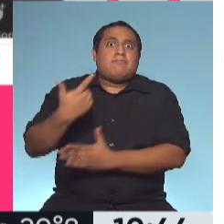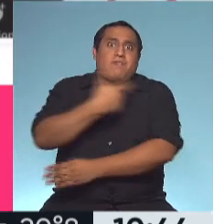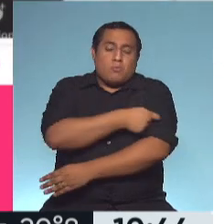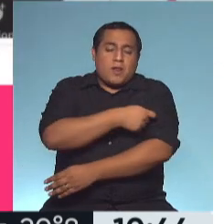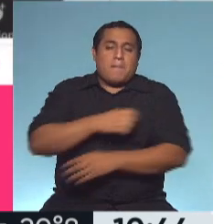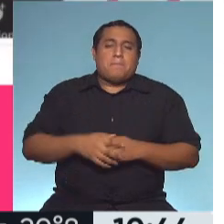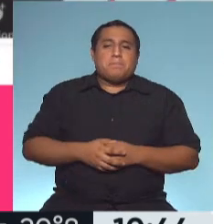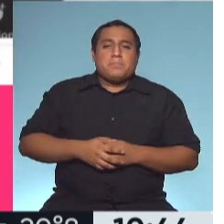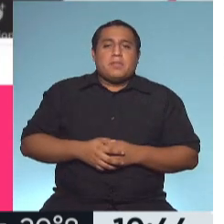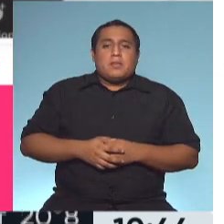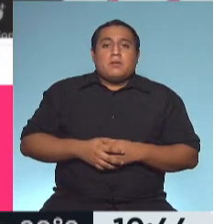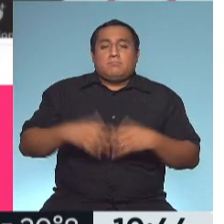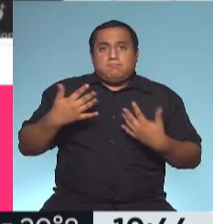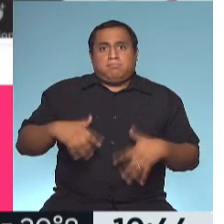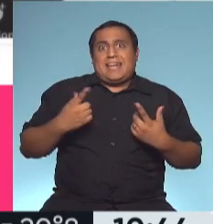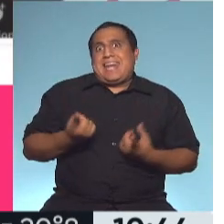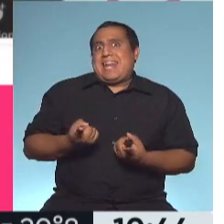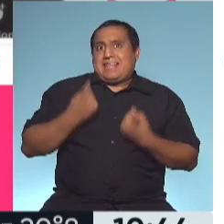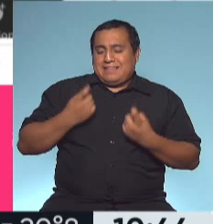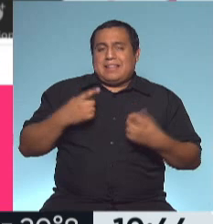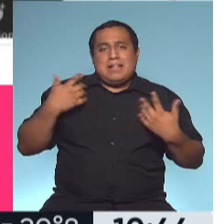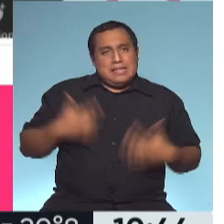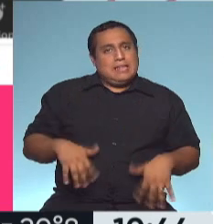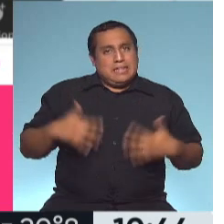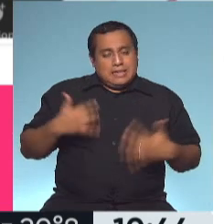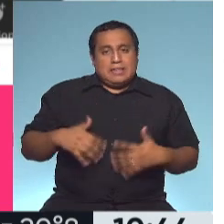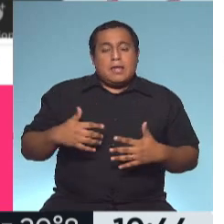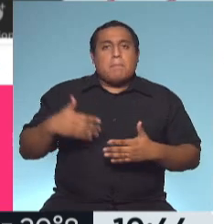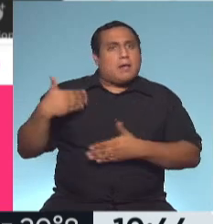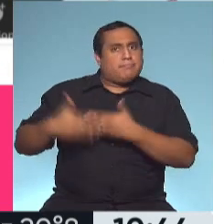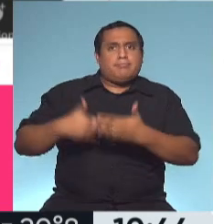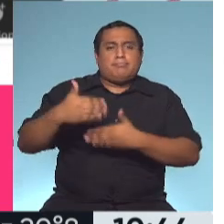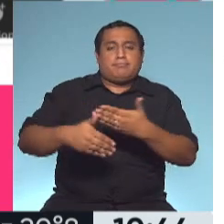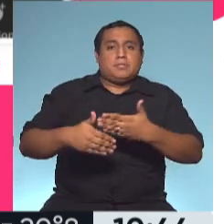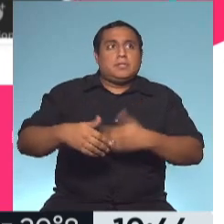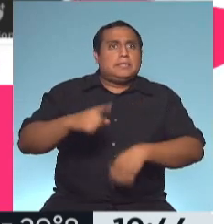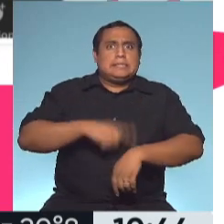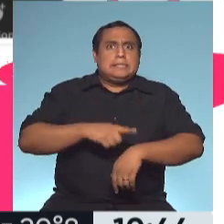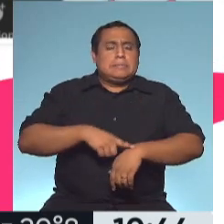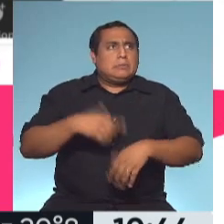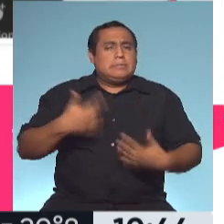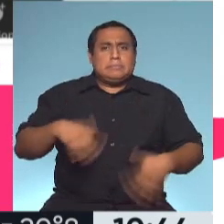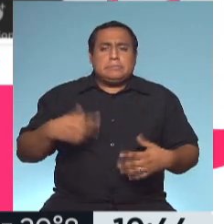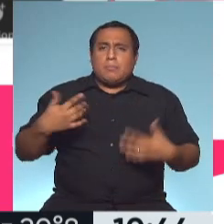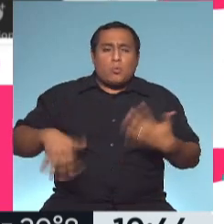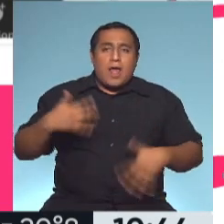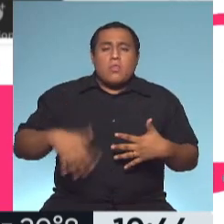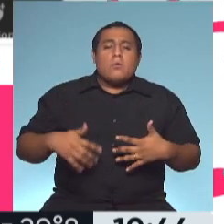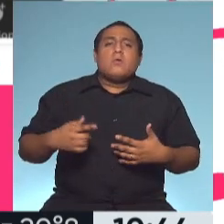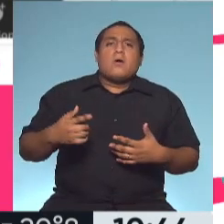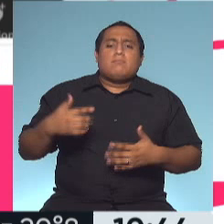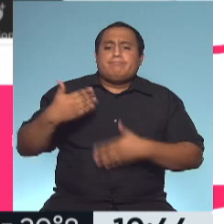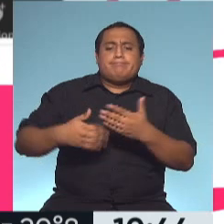idea de lo que se necesita para el desarrollo, así, contrarreloj de las vacunas. Se necesitan